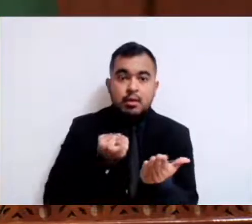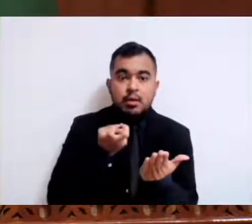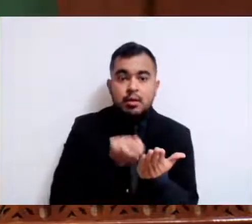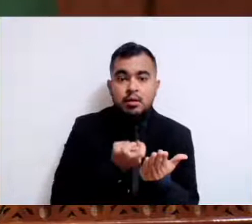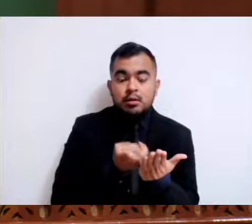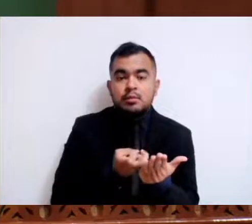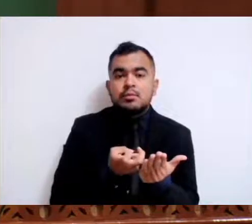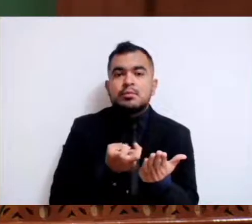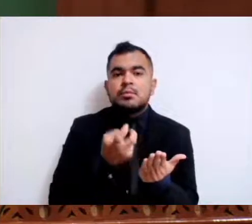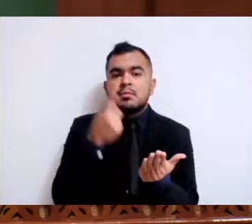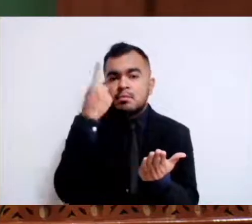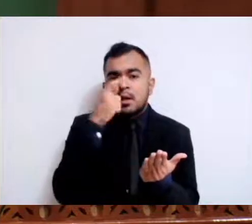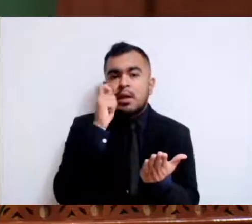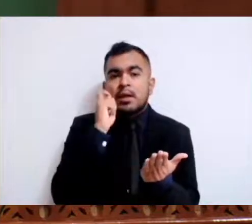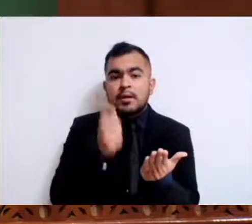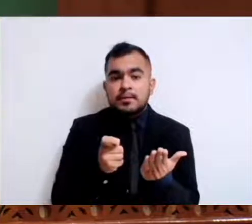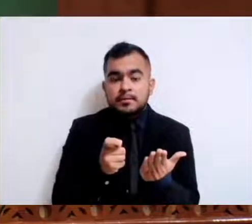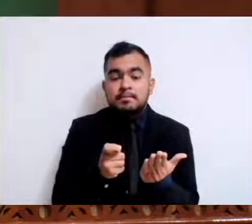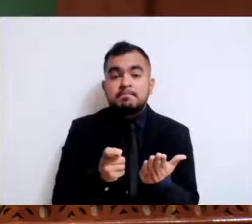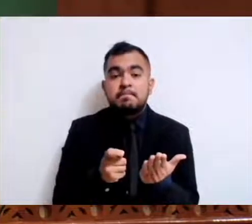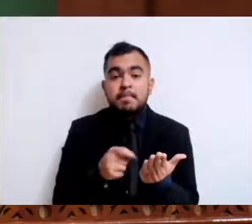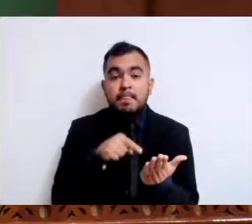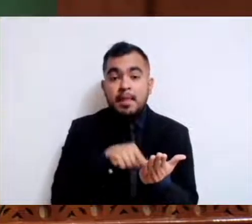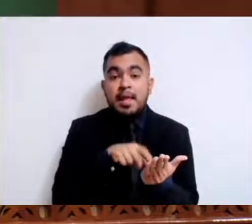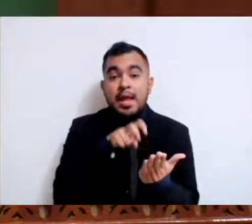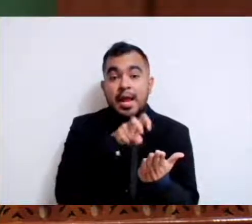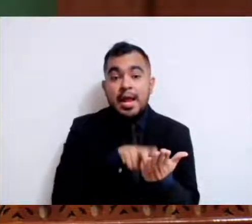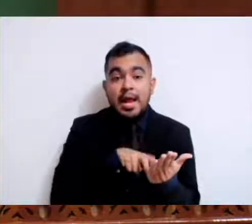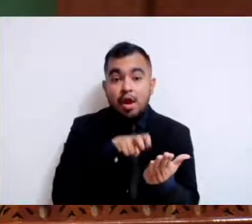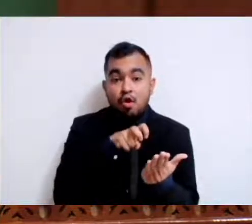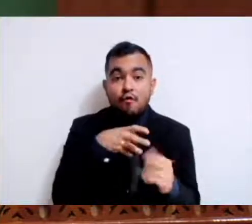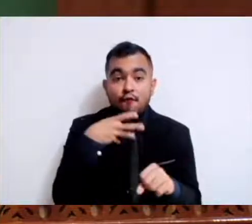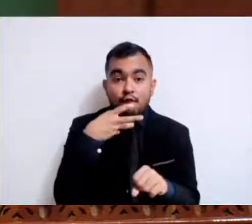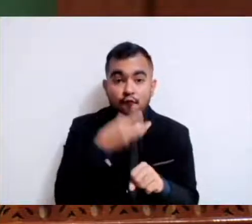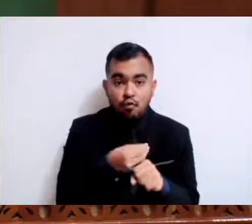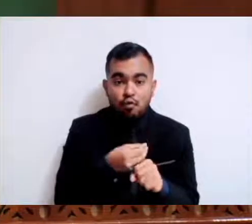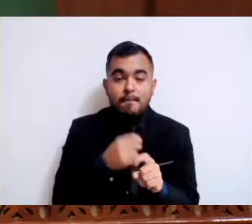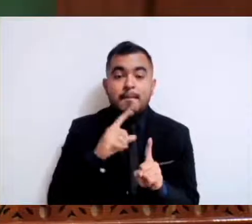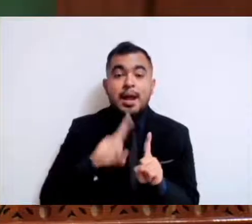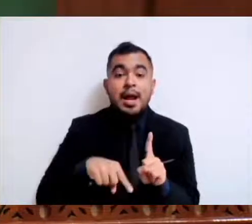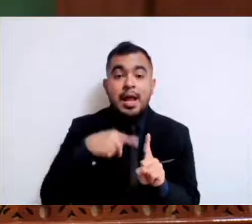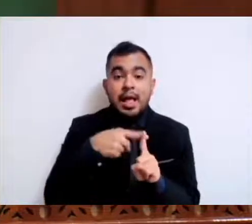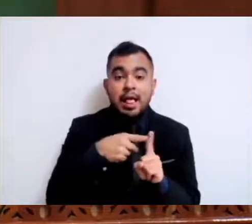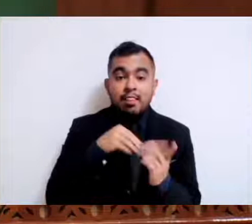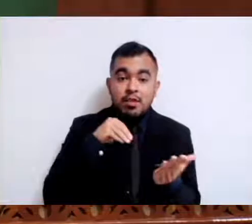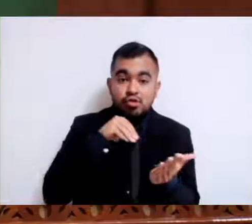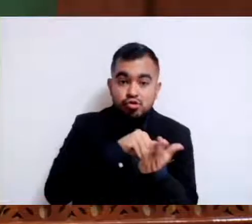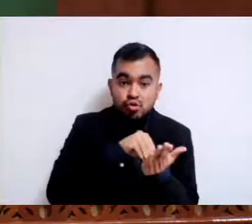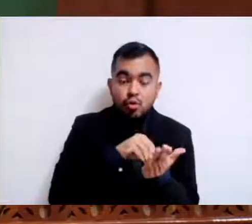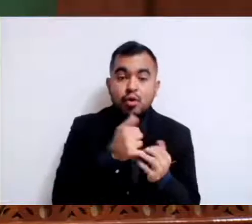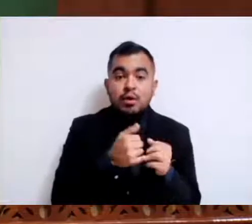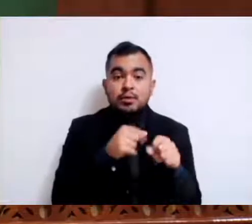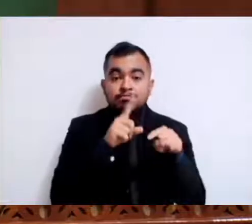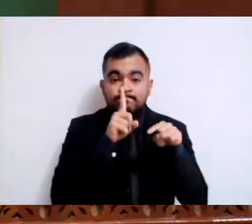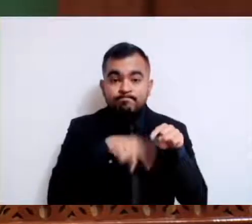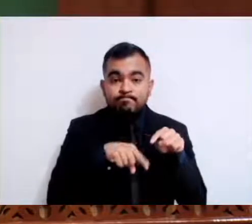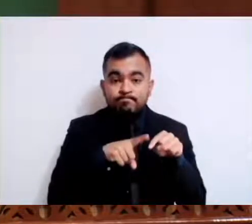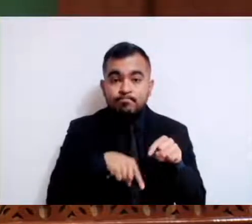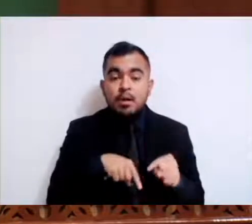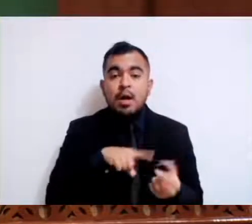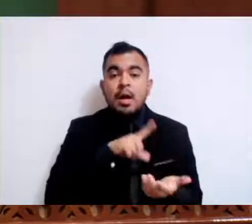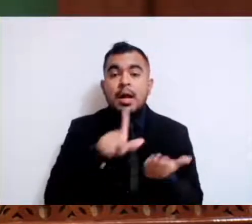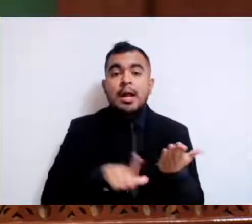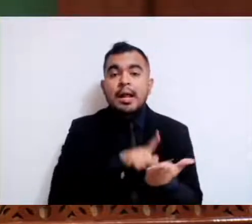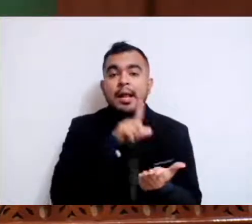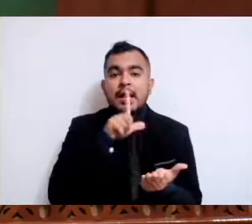por el que se reforman, se adicionan y derogan diversas disposiciones de la ley de los derechos